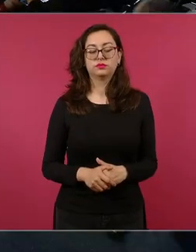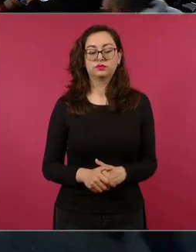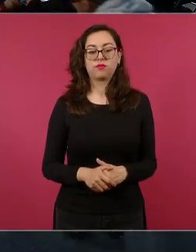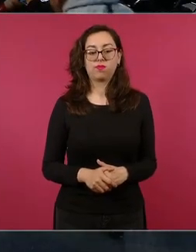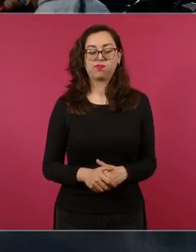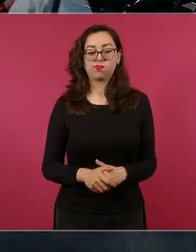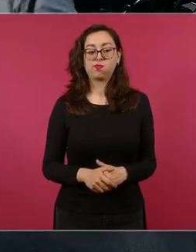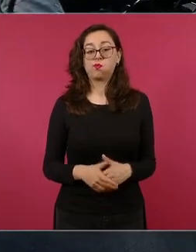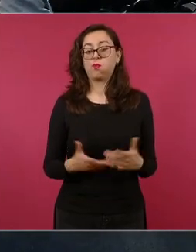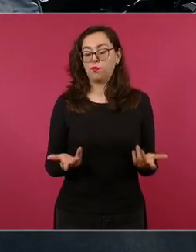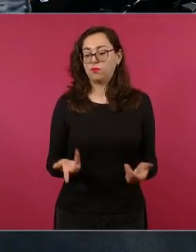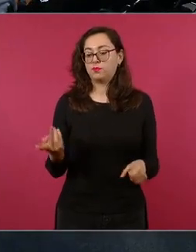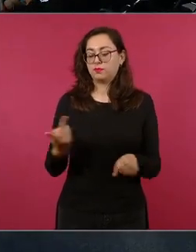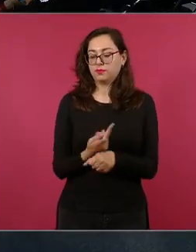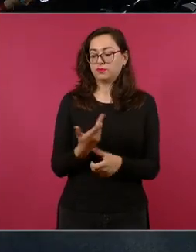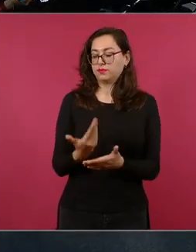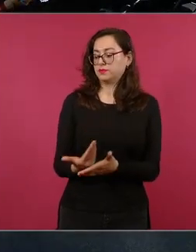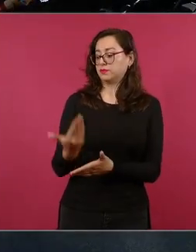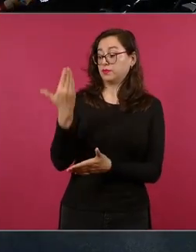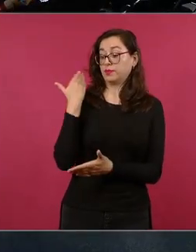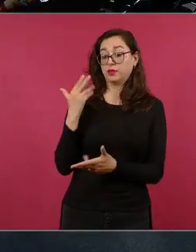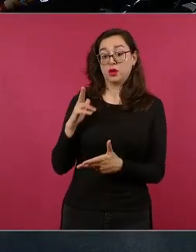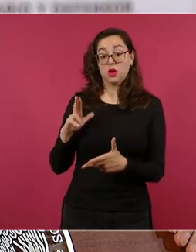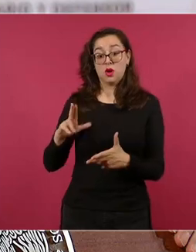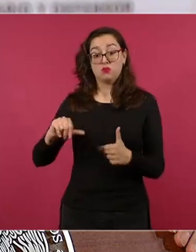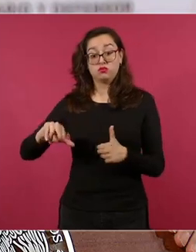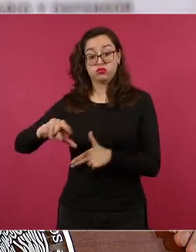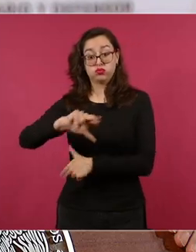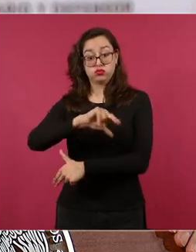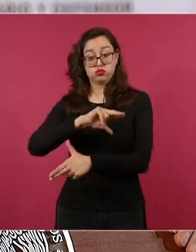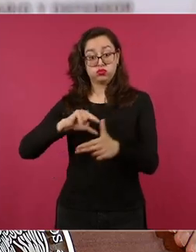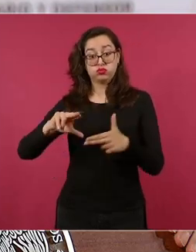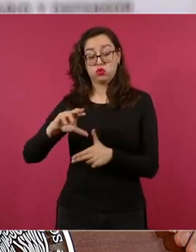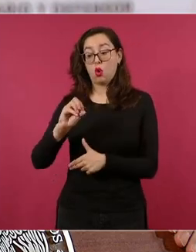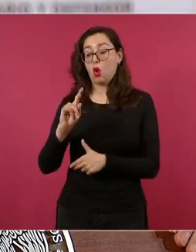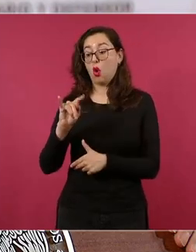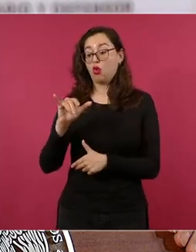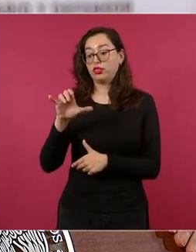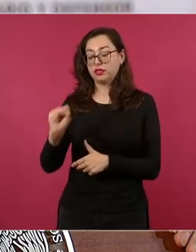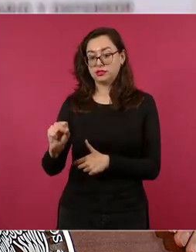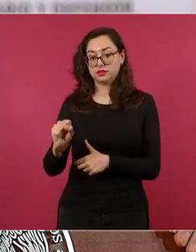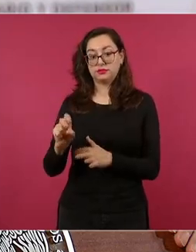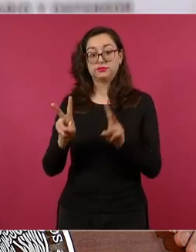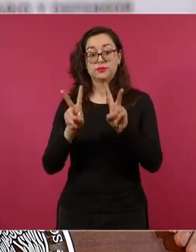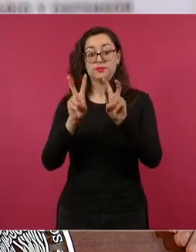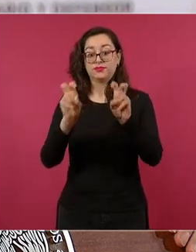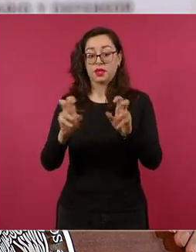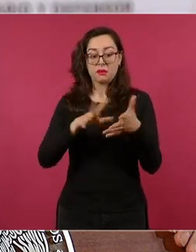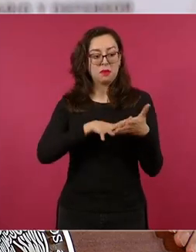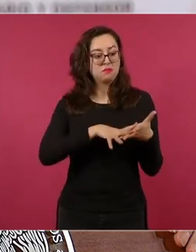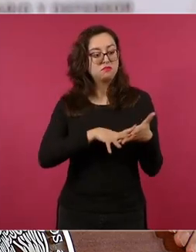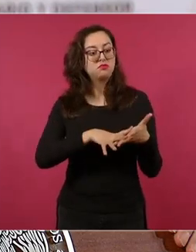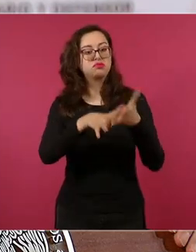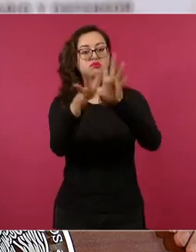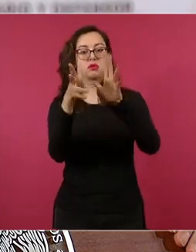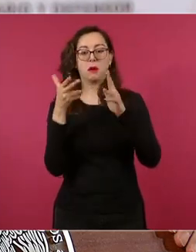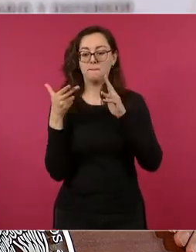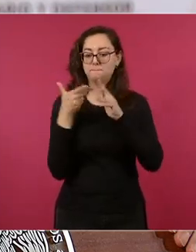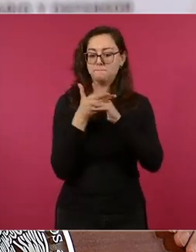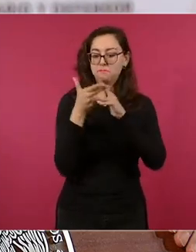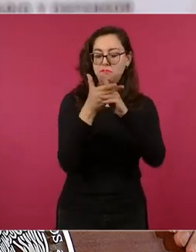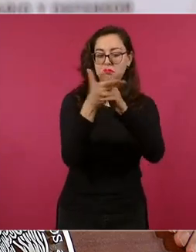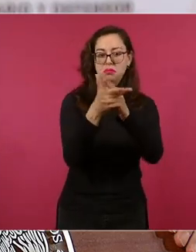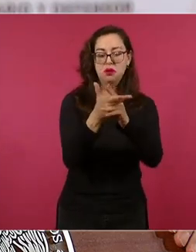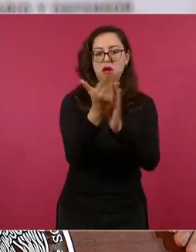huracán Otis bajó mucho la delincuencia los homicidios pero con la fase de